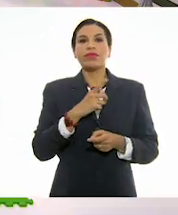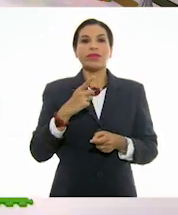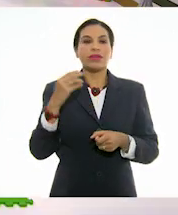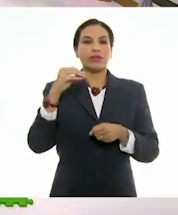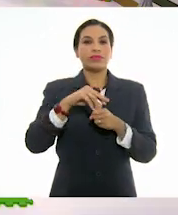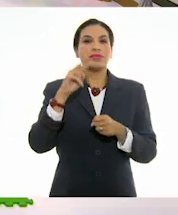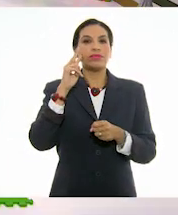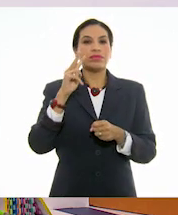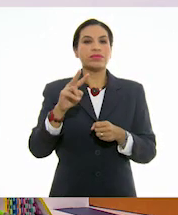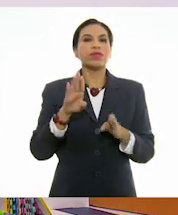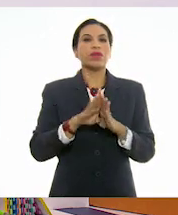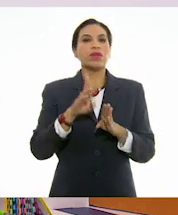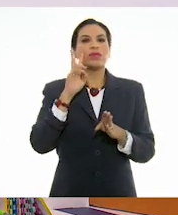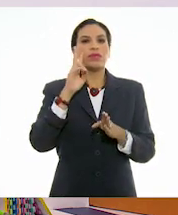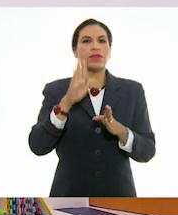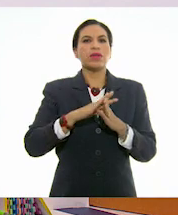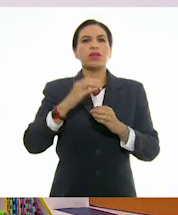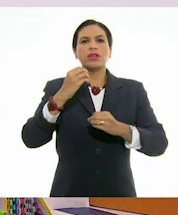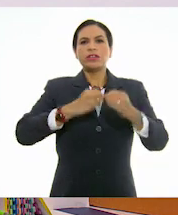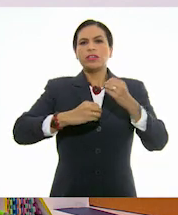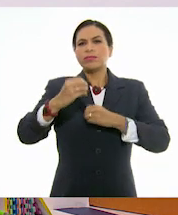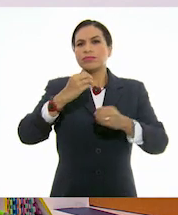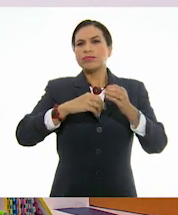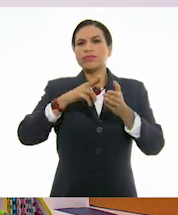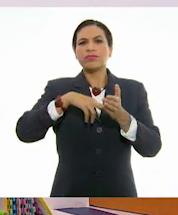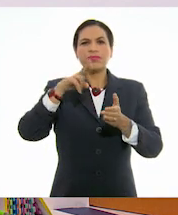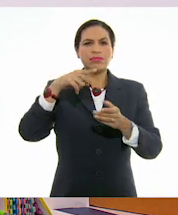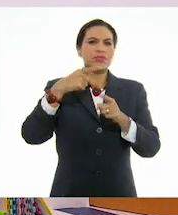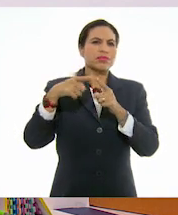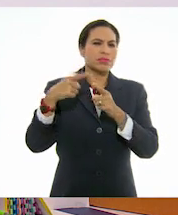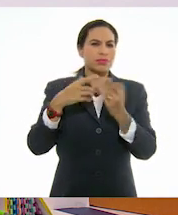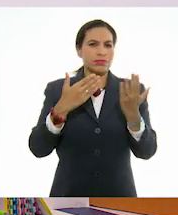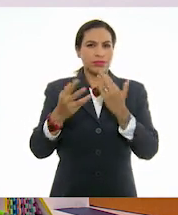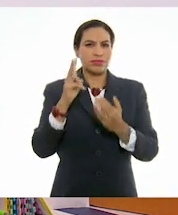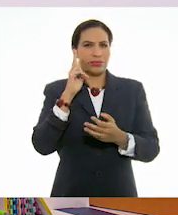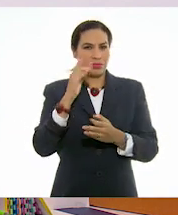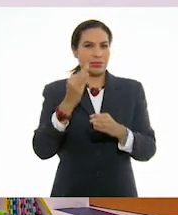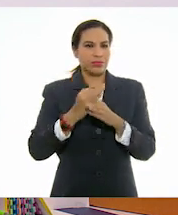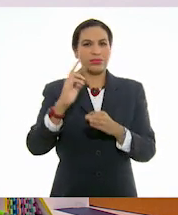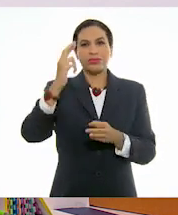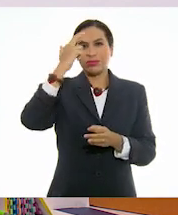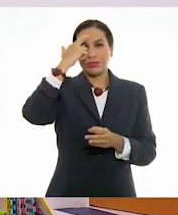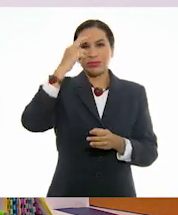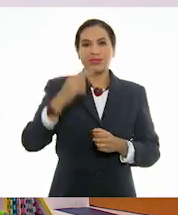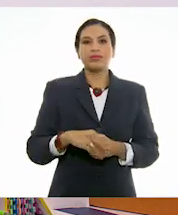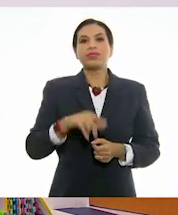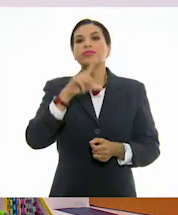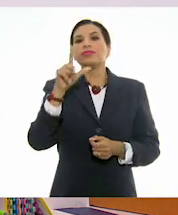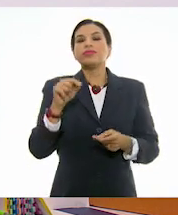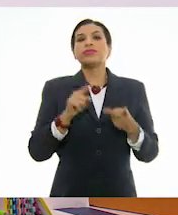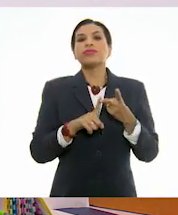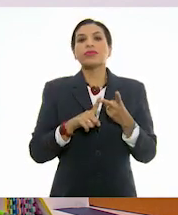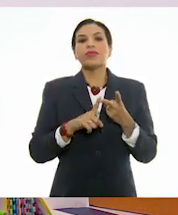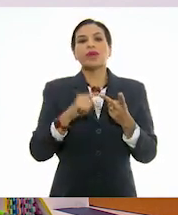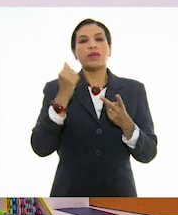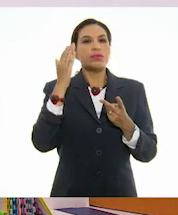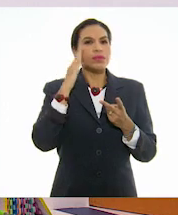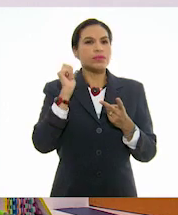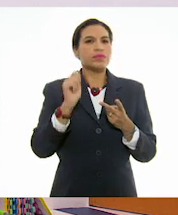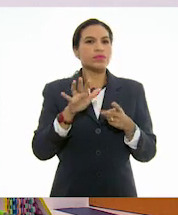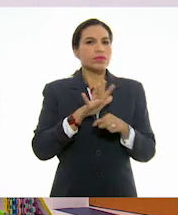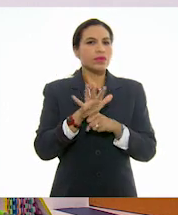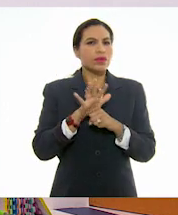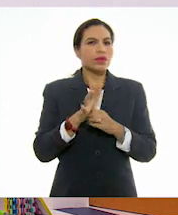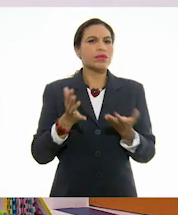apreciar en una obra bidimensional. Ah. Ahorita lo vamos a recordar. Después tenemos otro principio que es